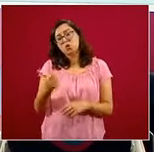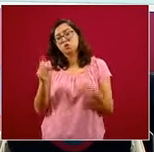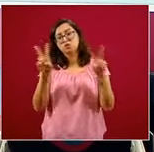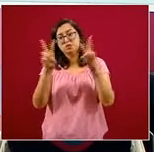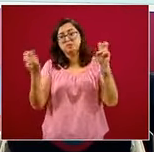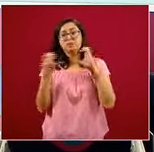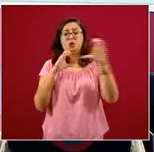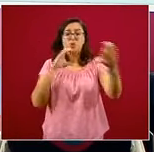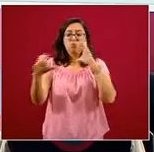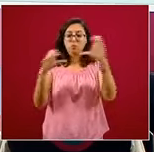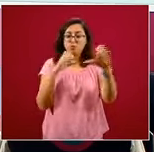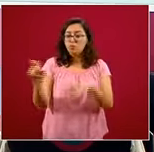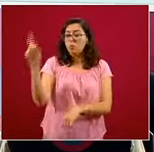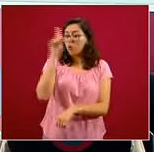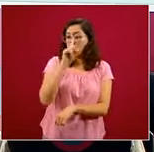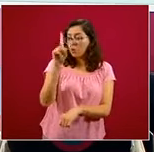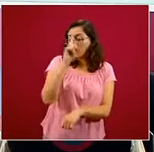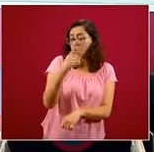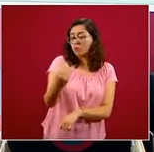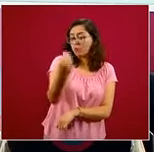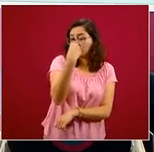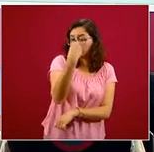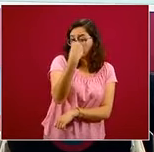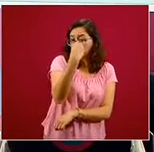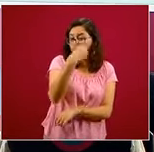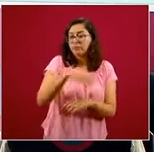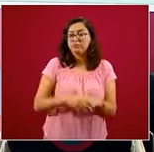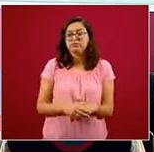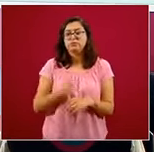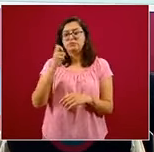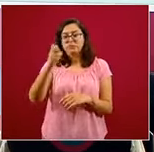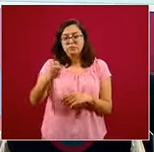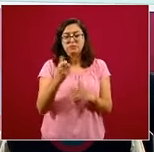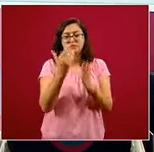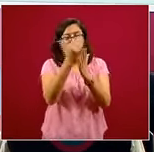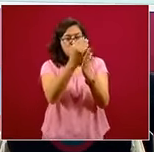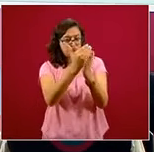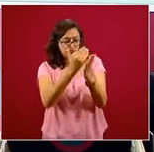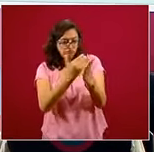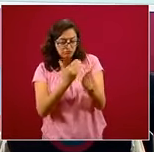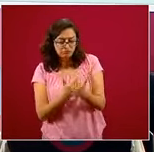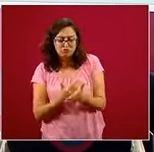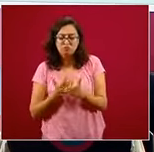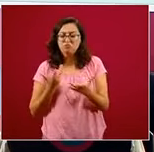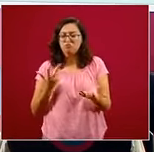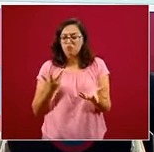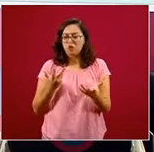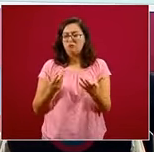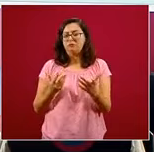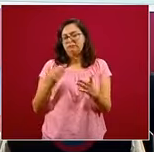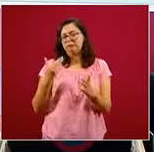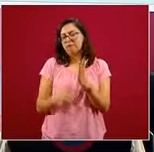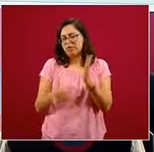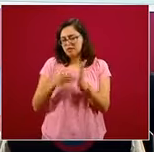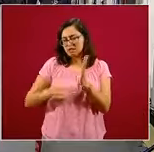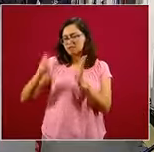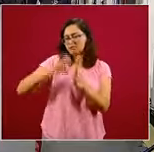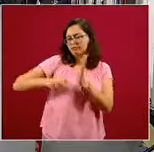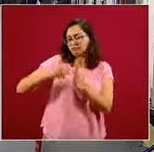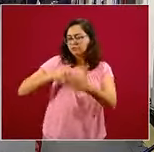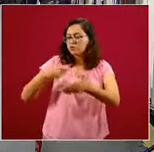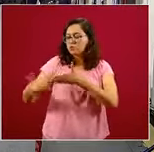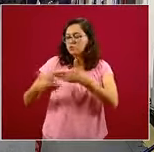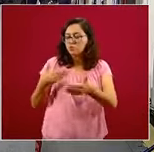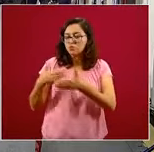alimentaria. Aquí les comentaba yo que vamos a actualizar esas guías alimentarias. ¿Por qué? Porque en este